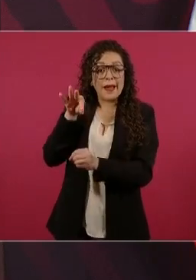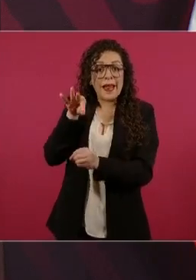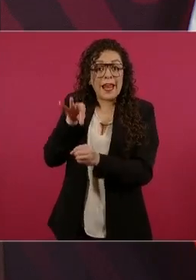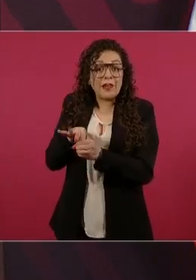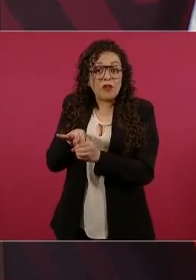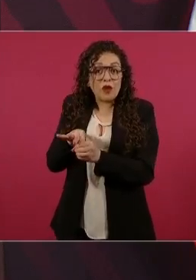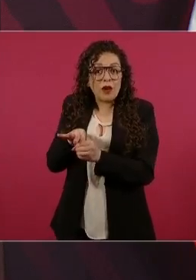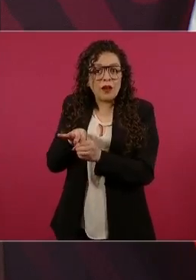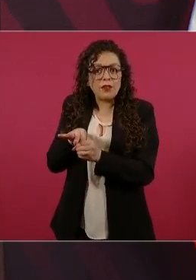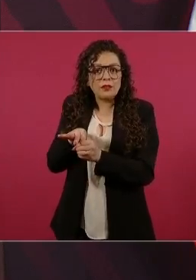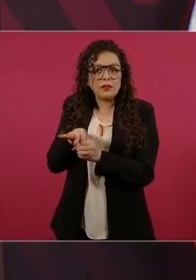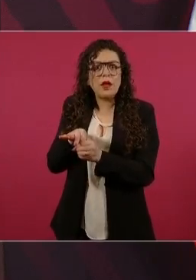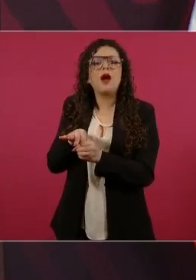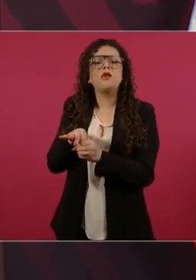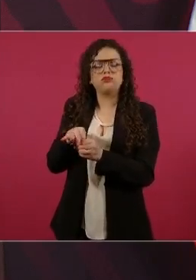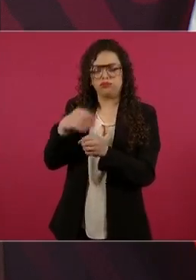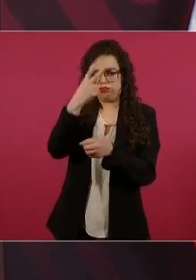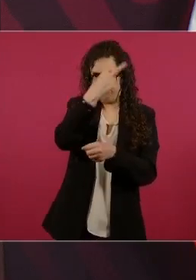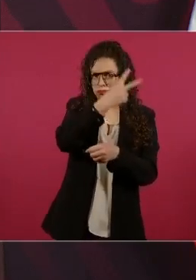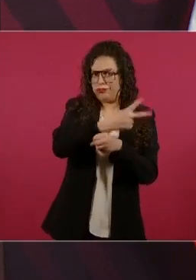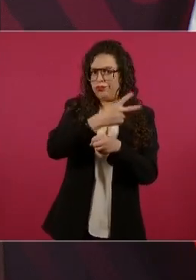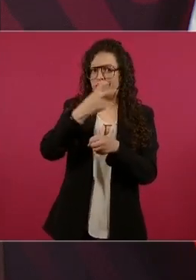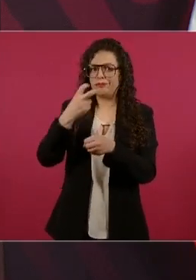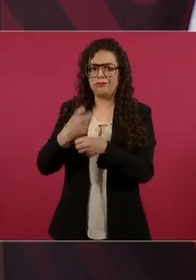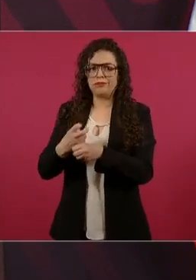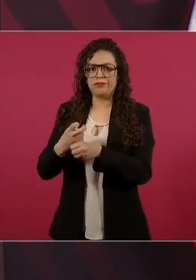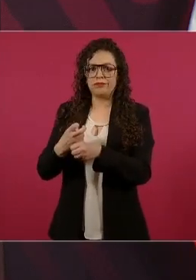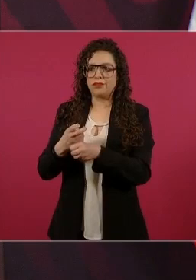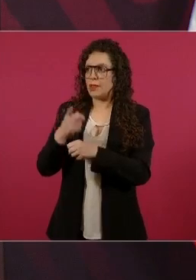que es asesor.